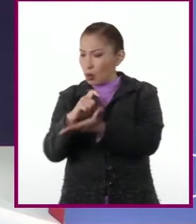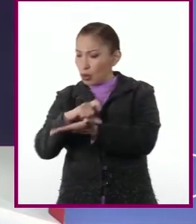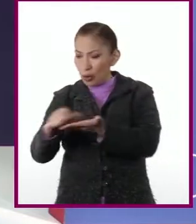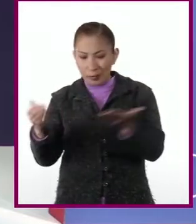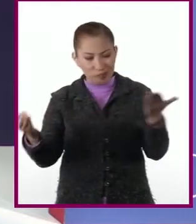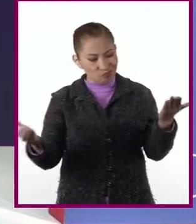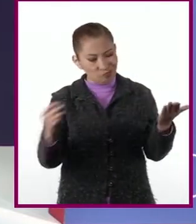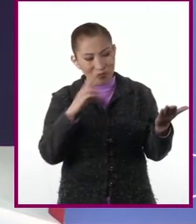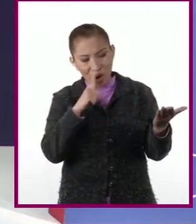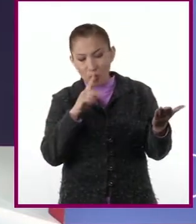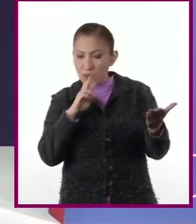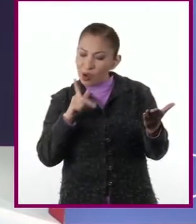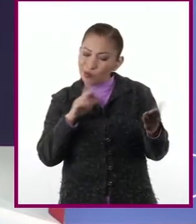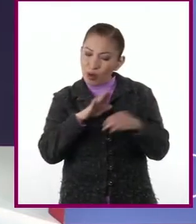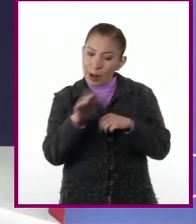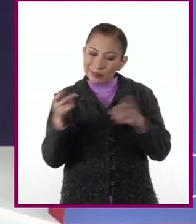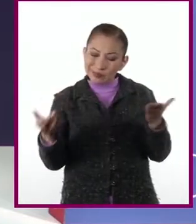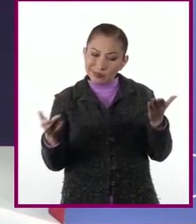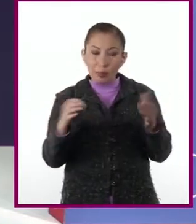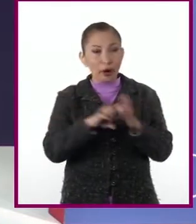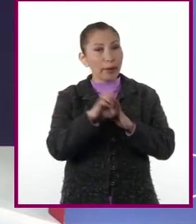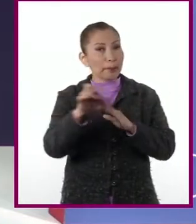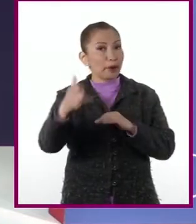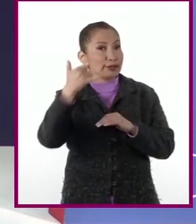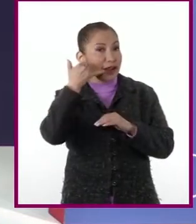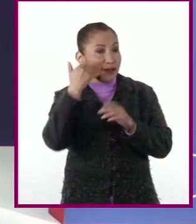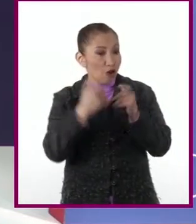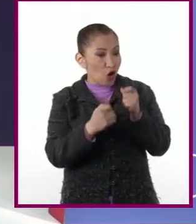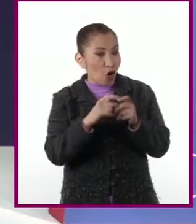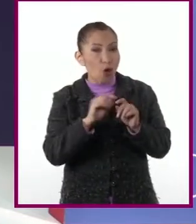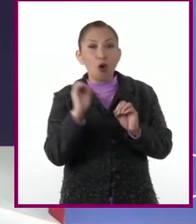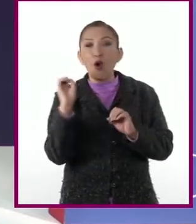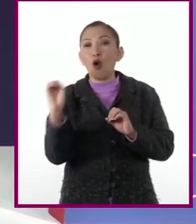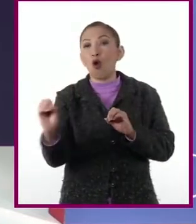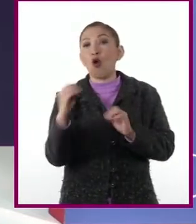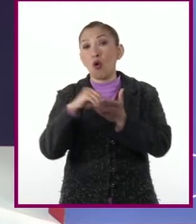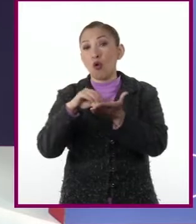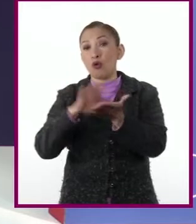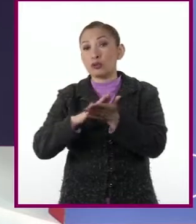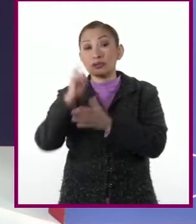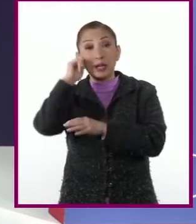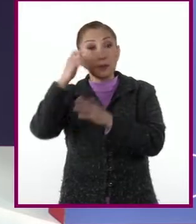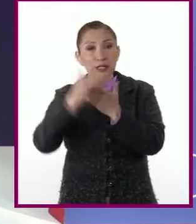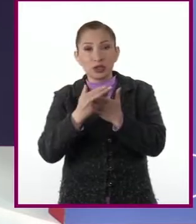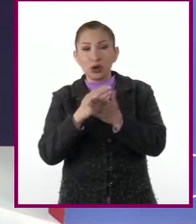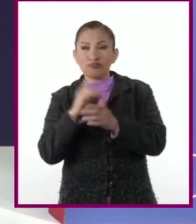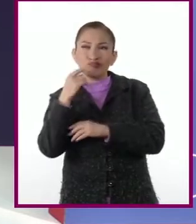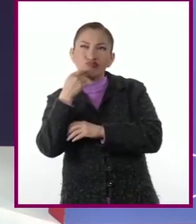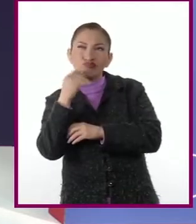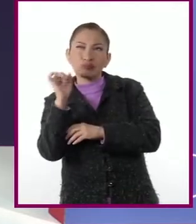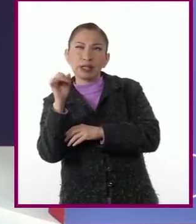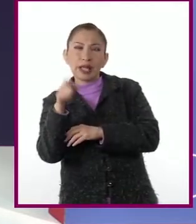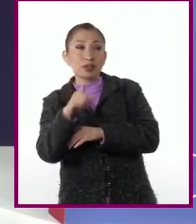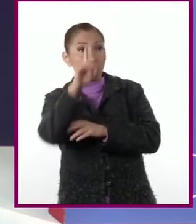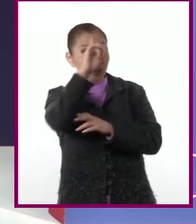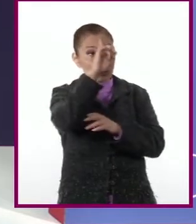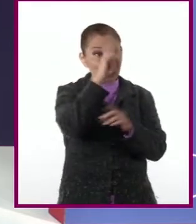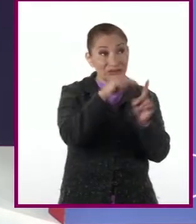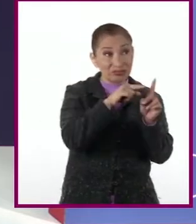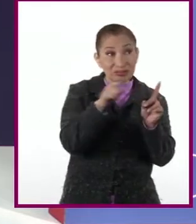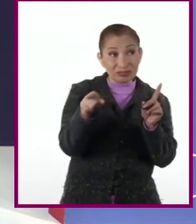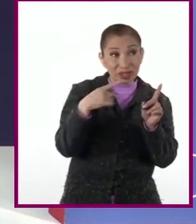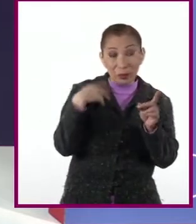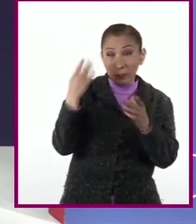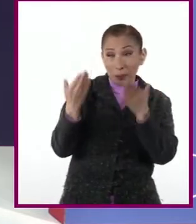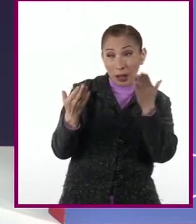compras de productos, como un teléfono o al contratar un servicio. Al pedir recomendaciones, incluso he